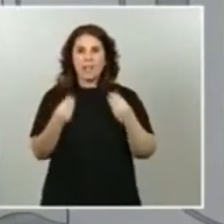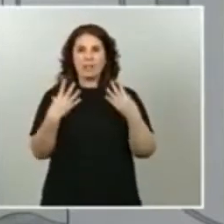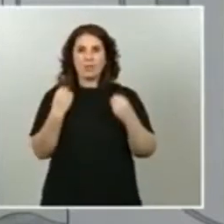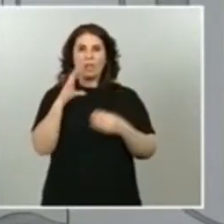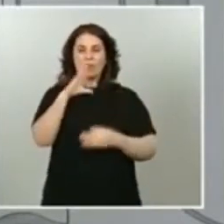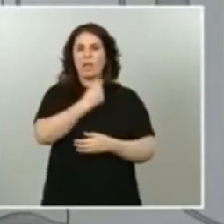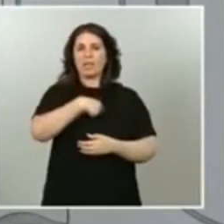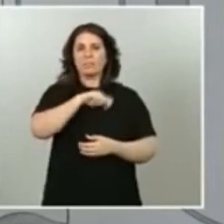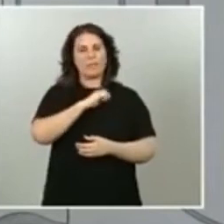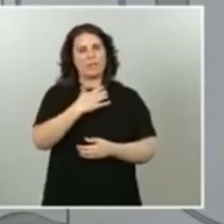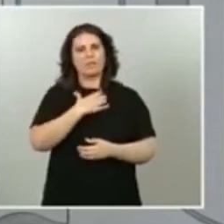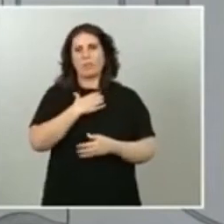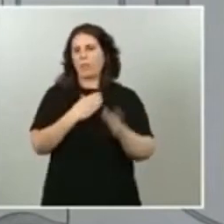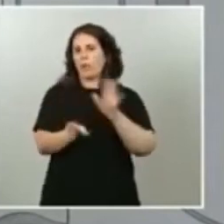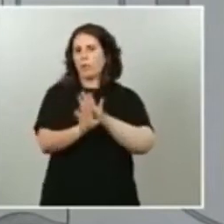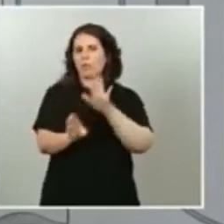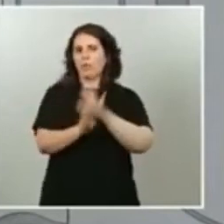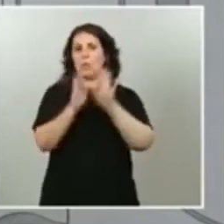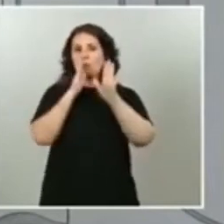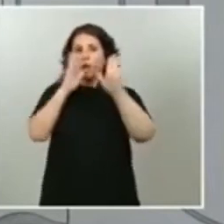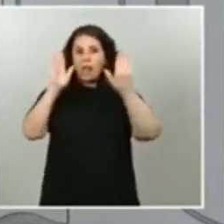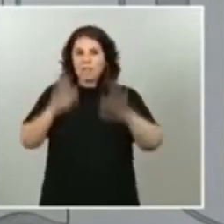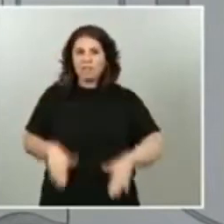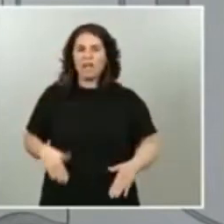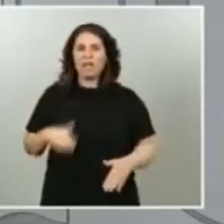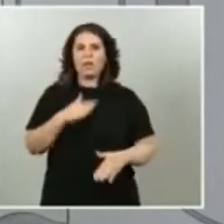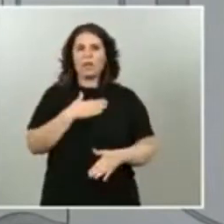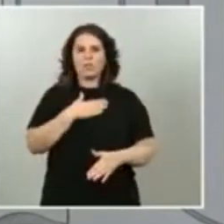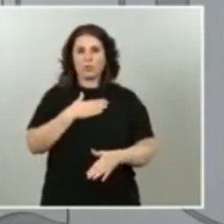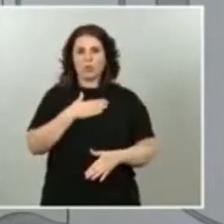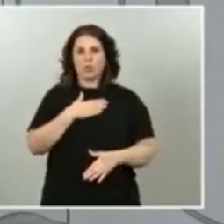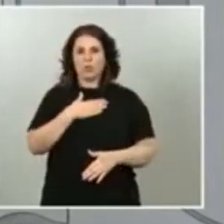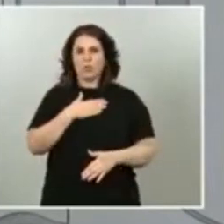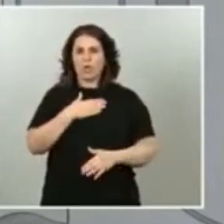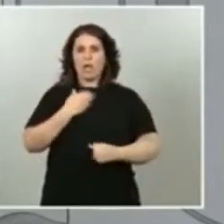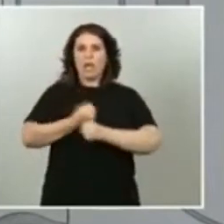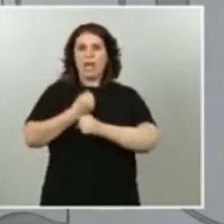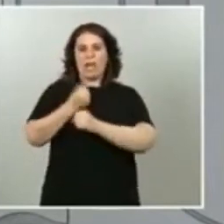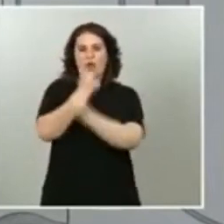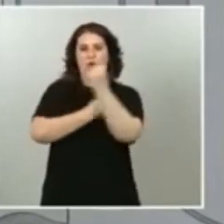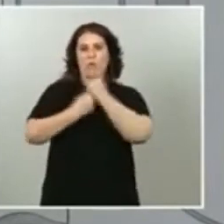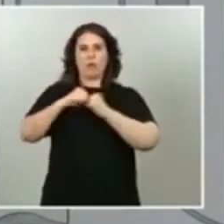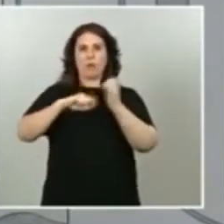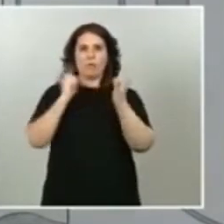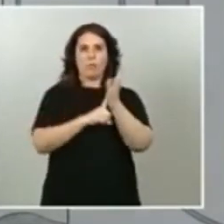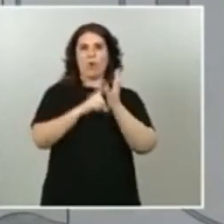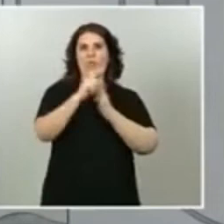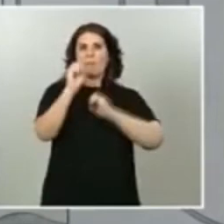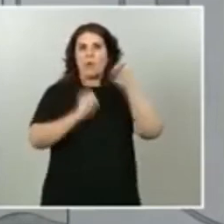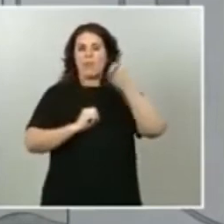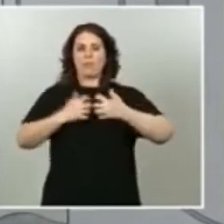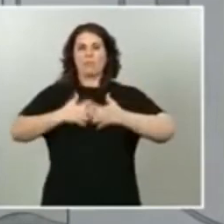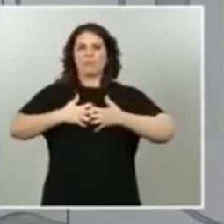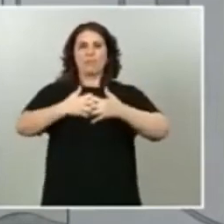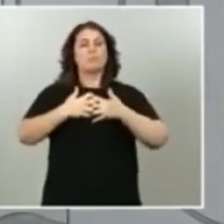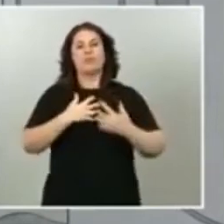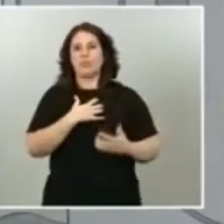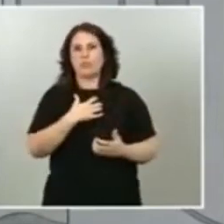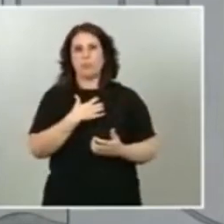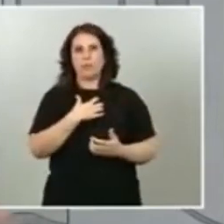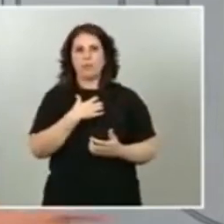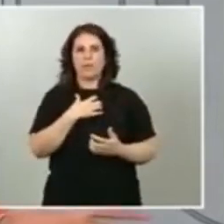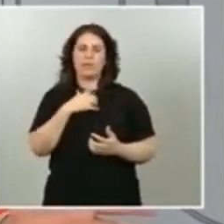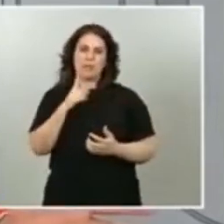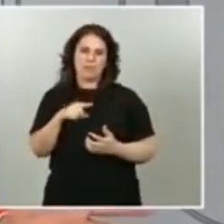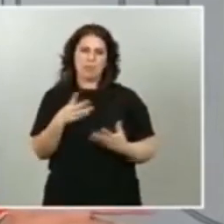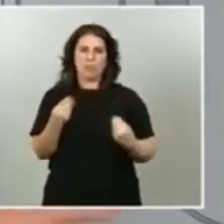nuestro potencial económico no se pueda incorporar a pleno rendimiento y sobre todo con el coste en el sufrimiento y en el sacrificio de